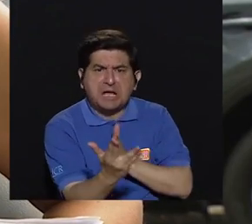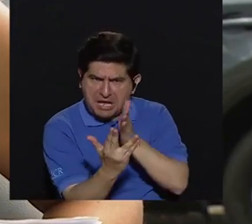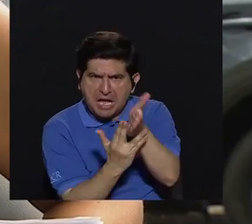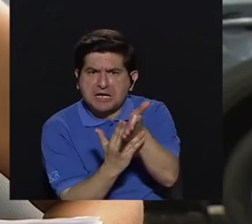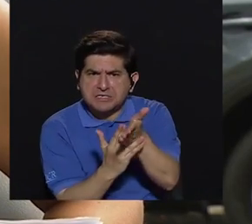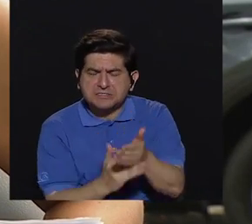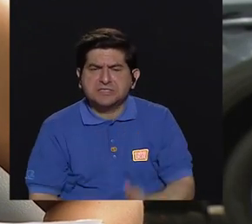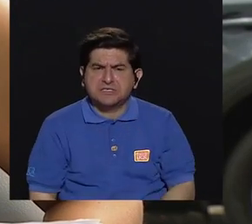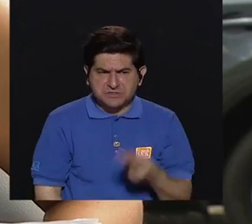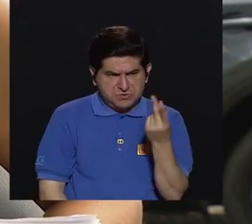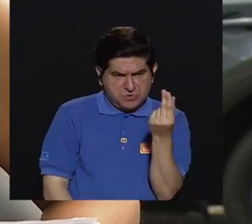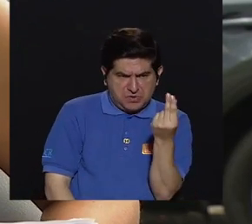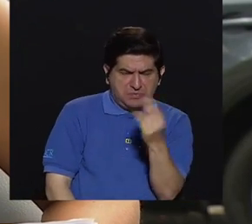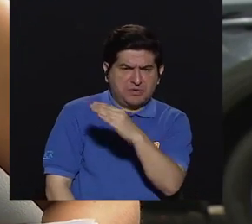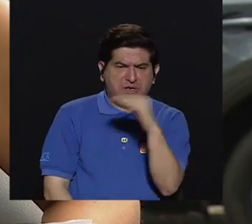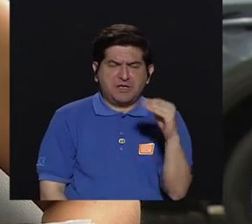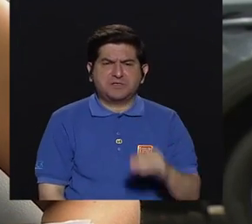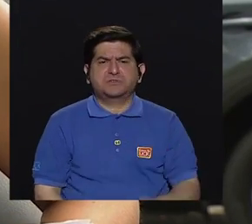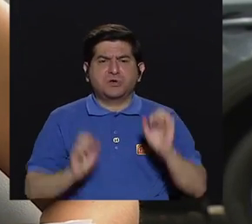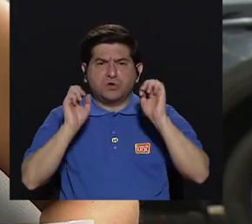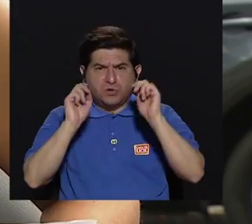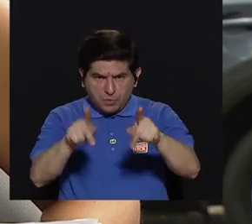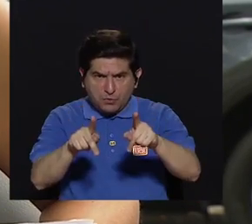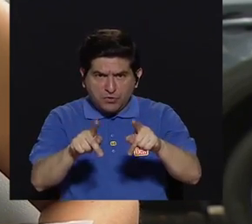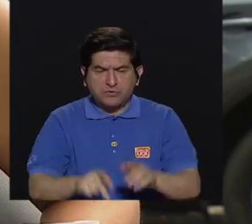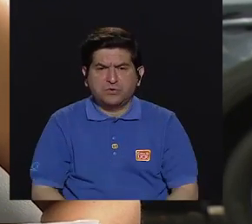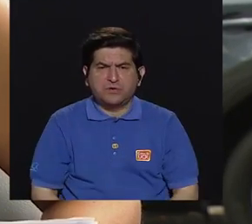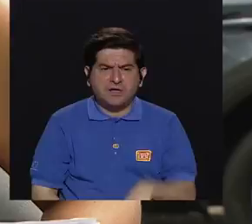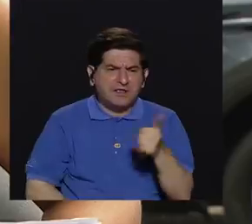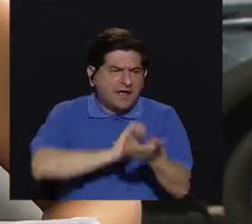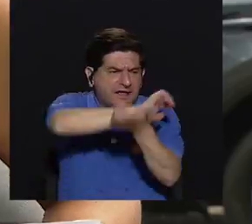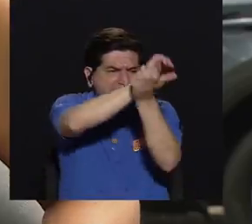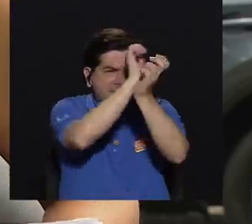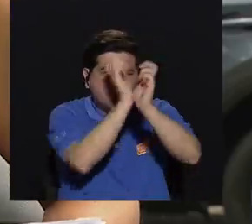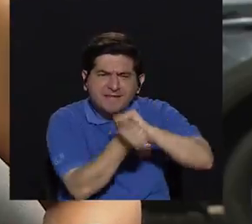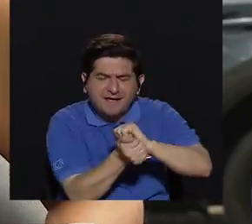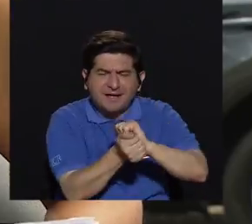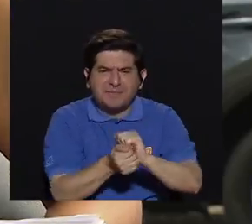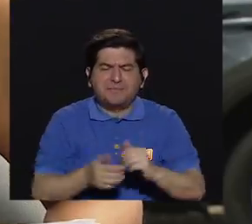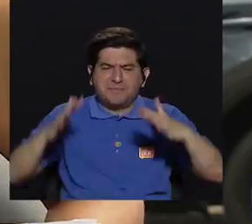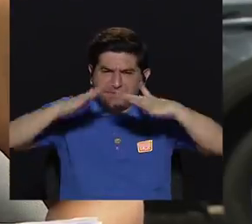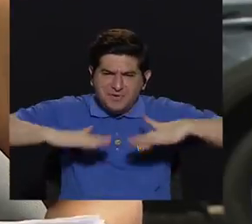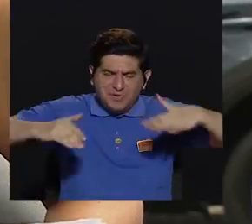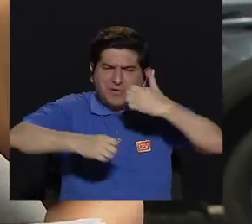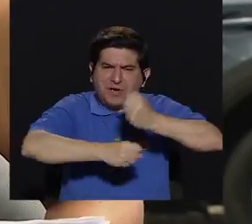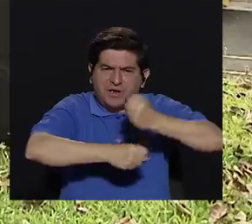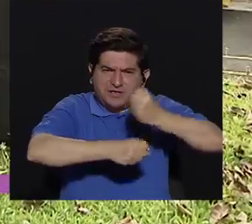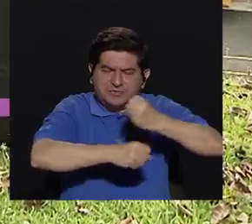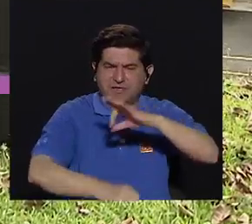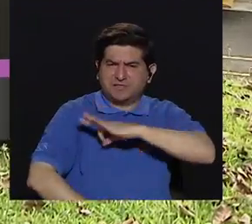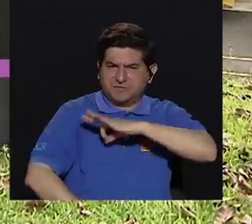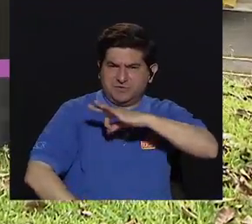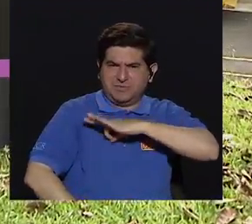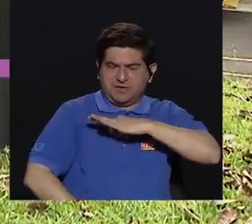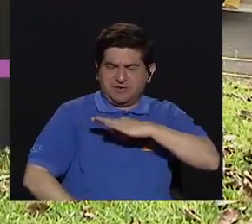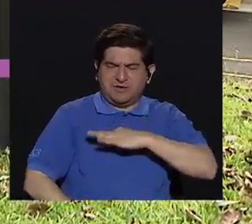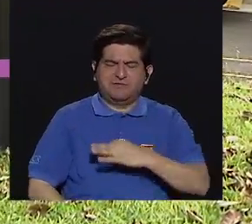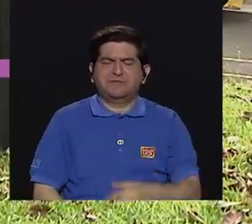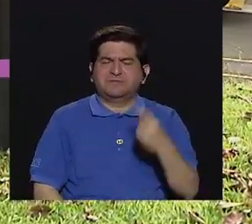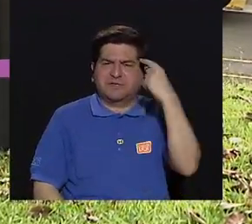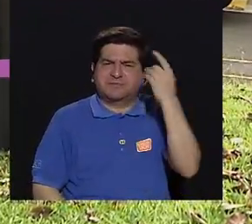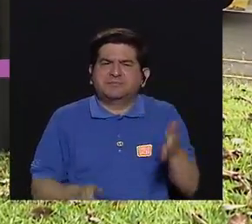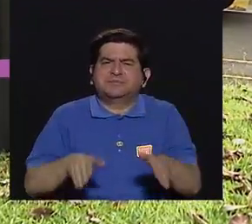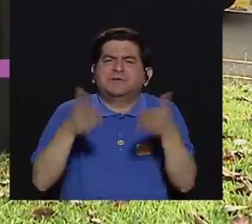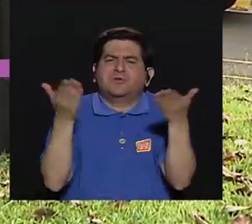accesible en cuanto a precio y en cuanto a disponibilidad para poder cambiar mi ambiente de trabajo a favor del bienestar?